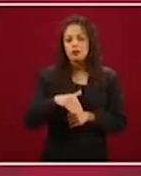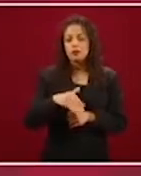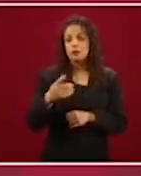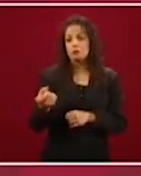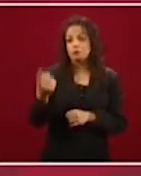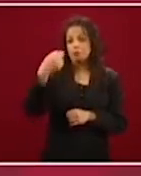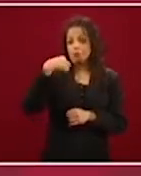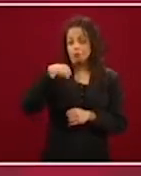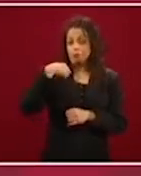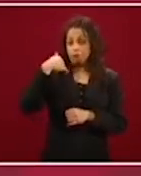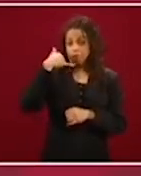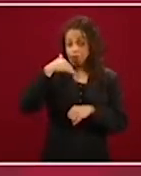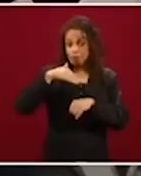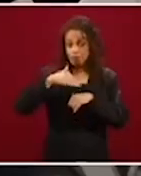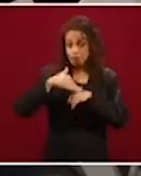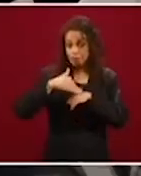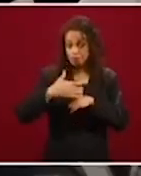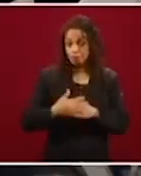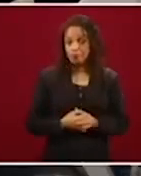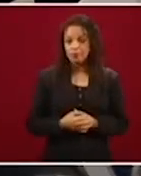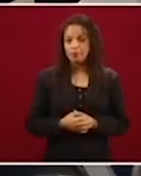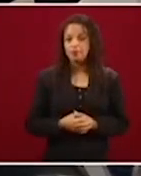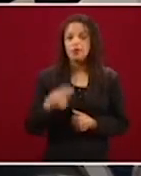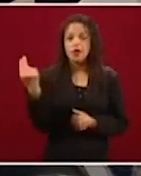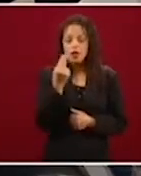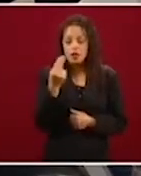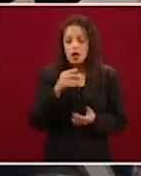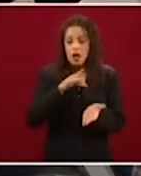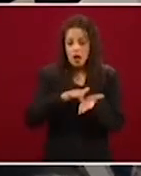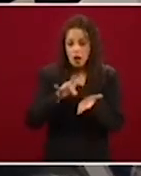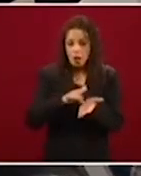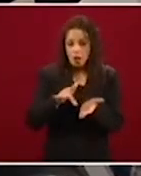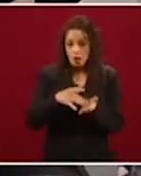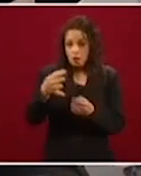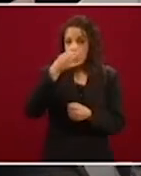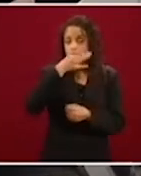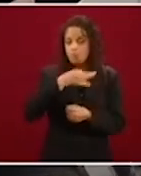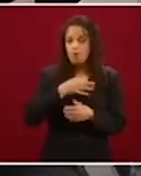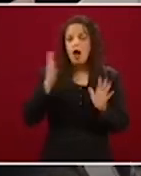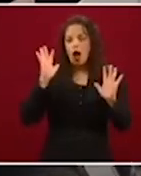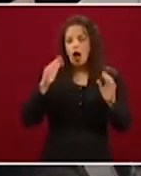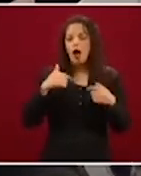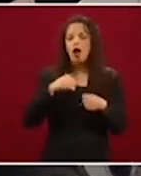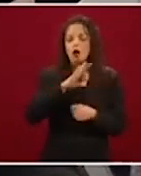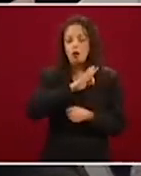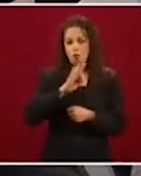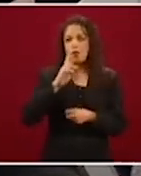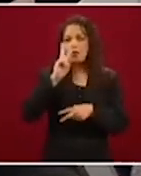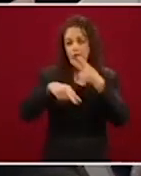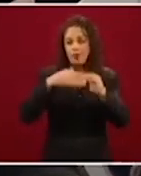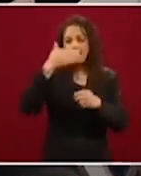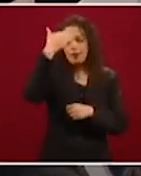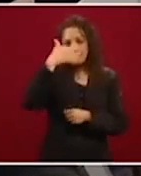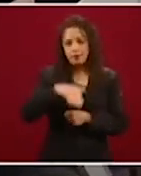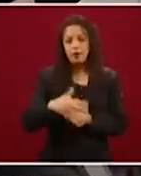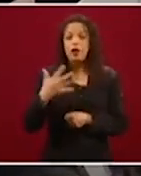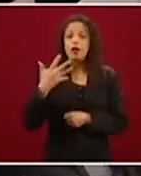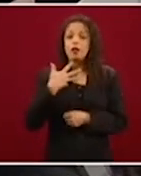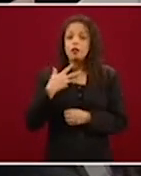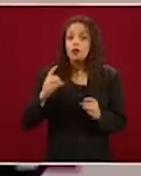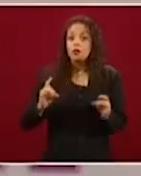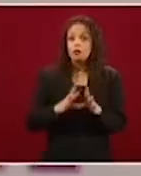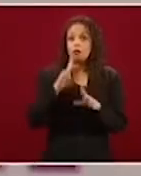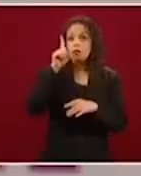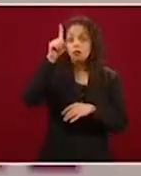si necesitan algún apoyo. O sea, pudiera ser que haya un mexicano en Estados Unidos que esté enfermo y